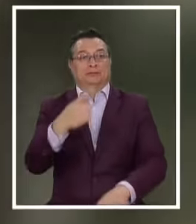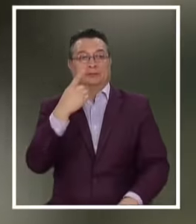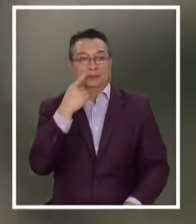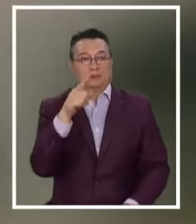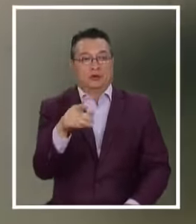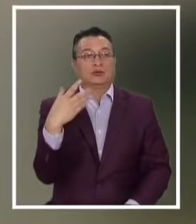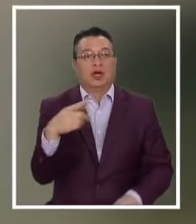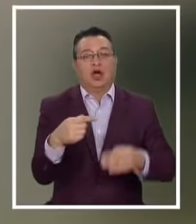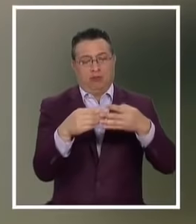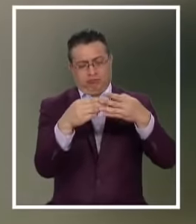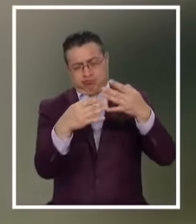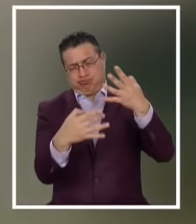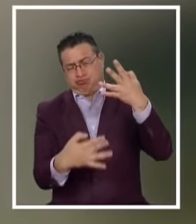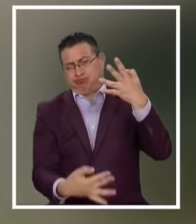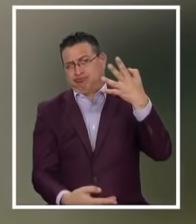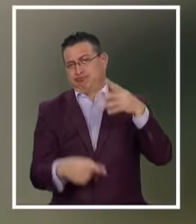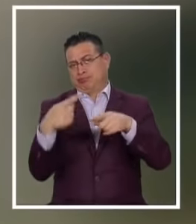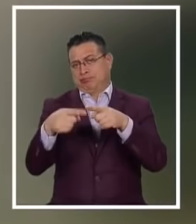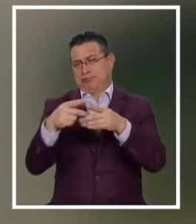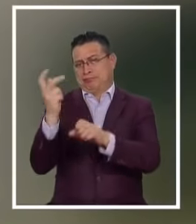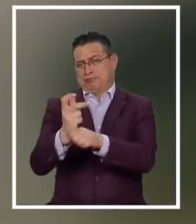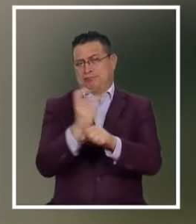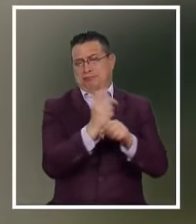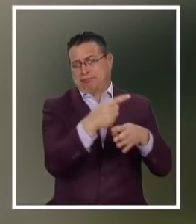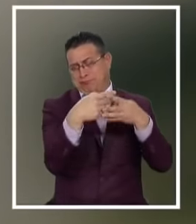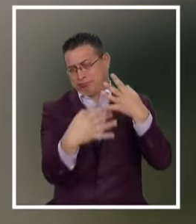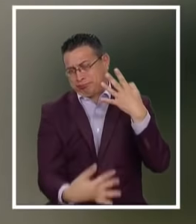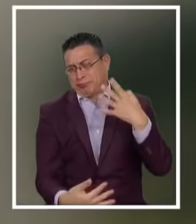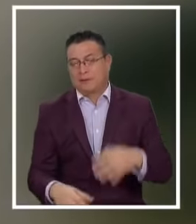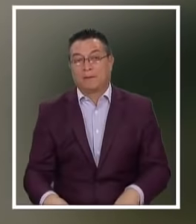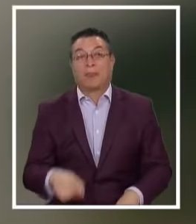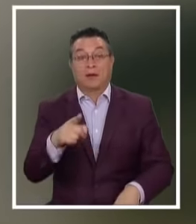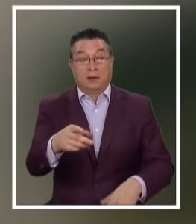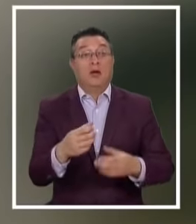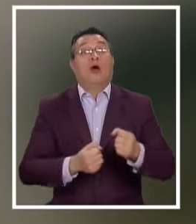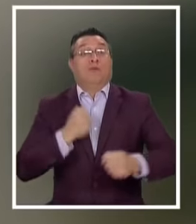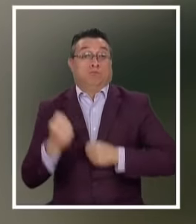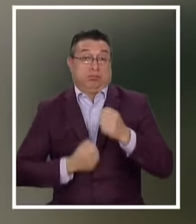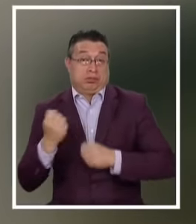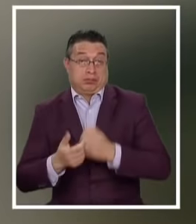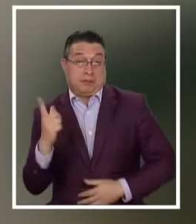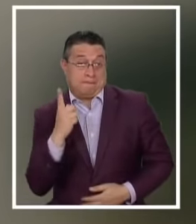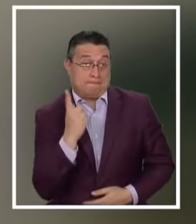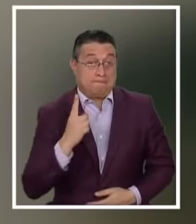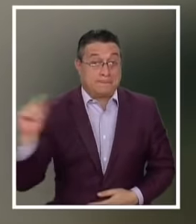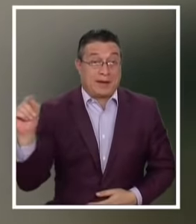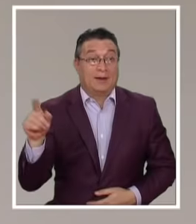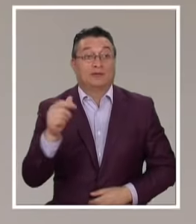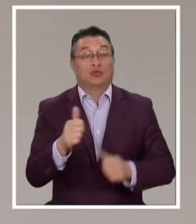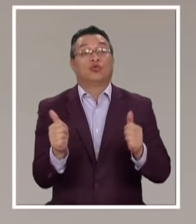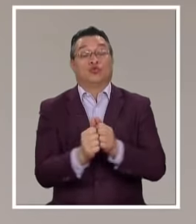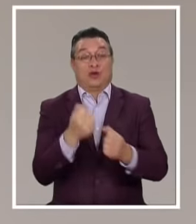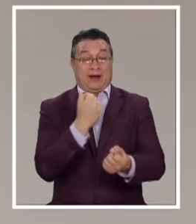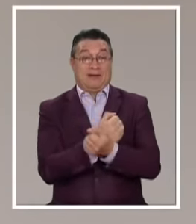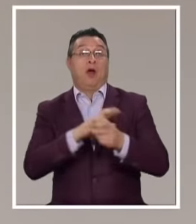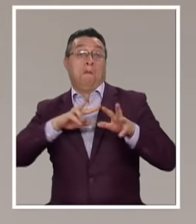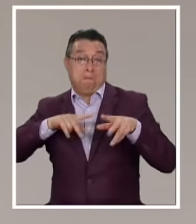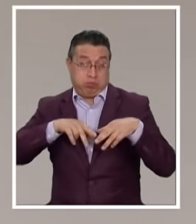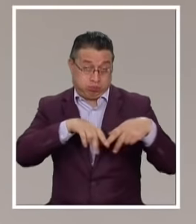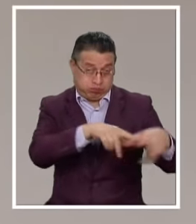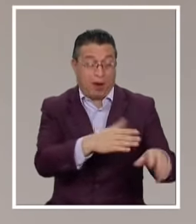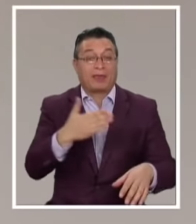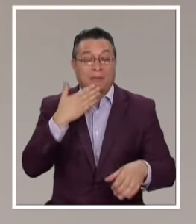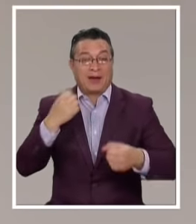cuenta Con un amplio Prontuario policial Y se da la fuga De infantería Siendo seguido Por personal institucional Que lo venía